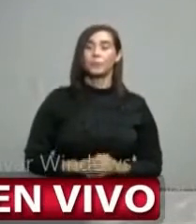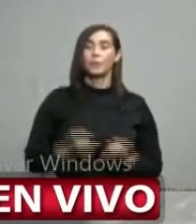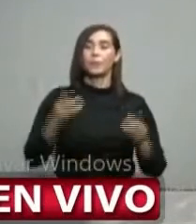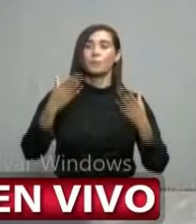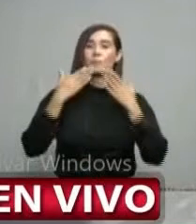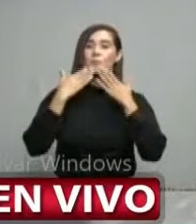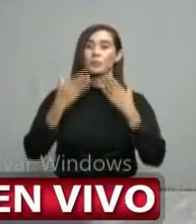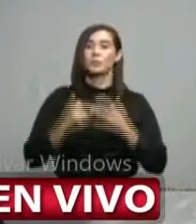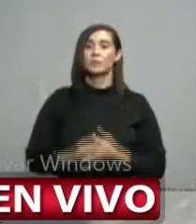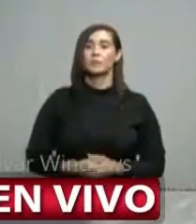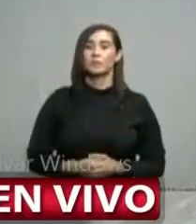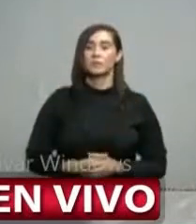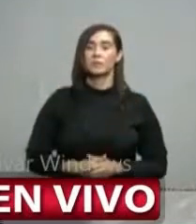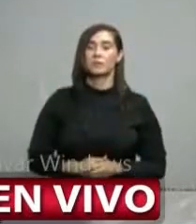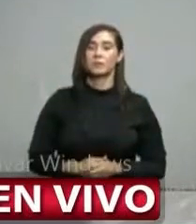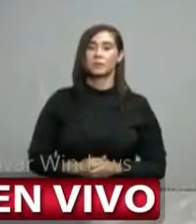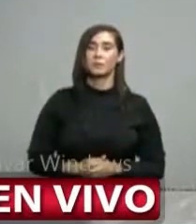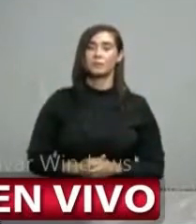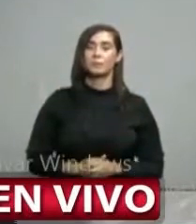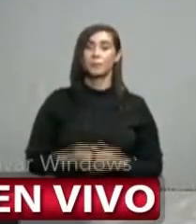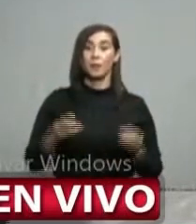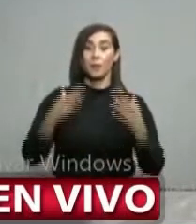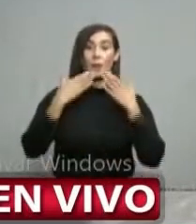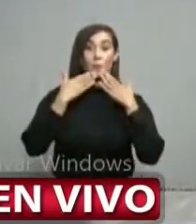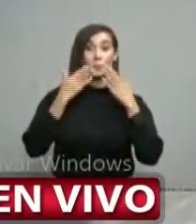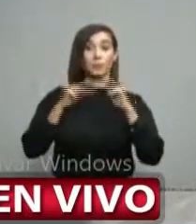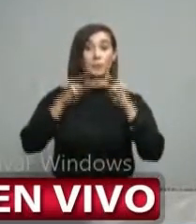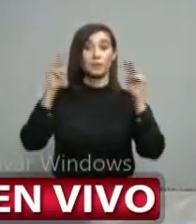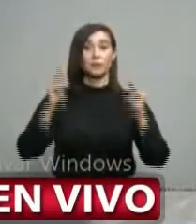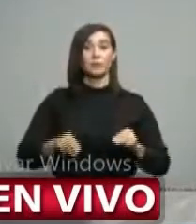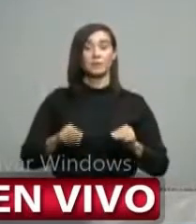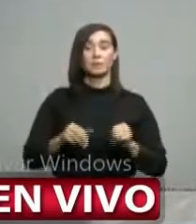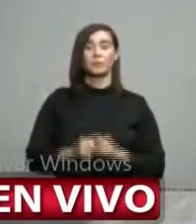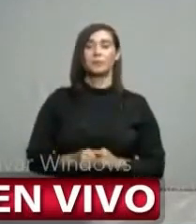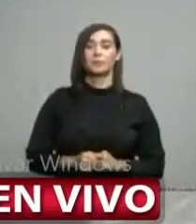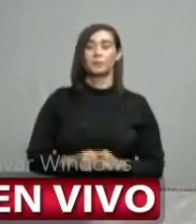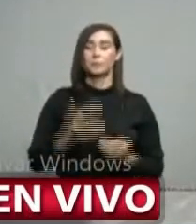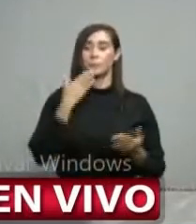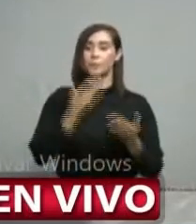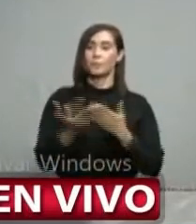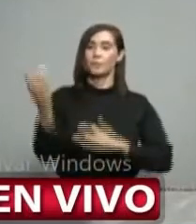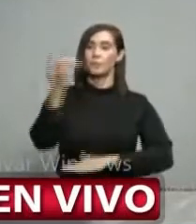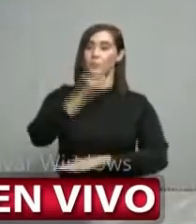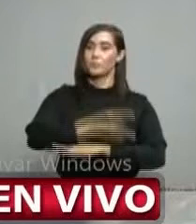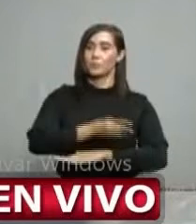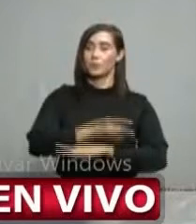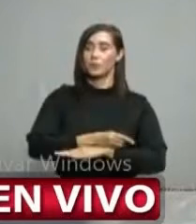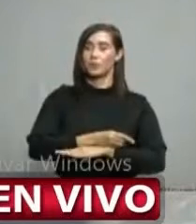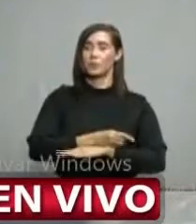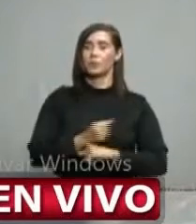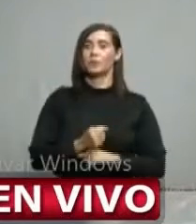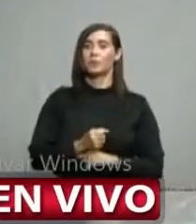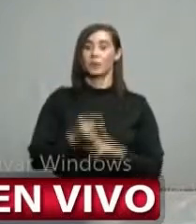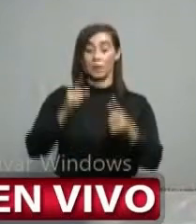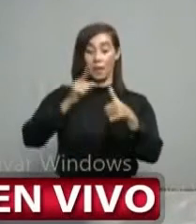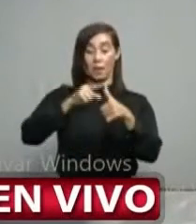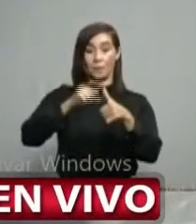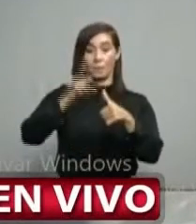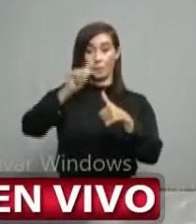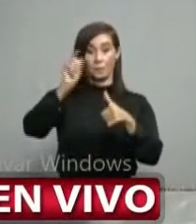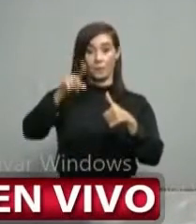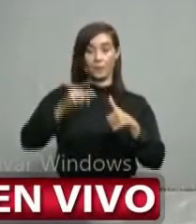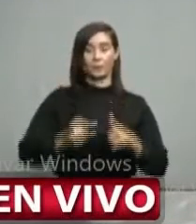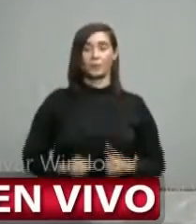Muchísimas gracias. Muchísimas gracias, Ministro Rafael Sánchez Cárdenas. Buenos días a usted y a todos los que nos acompañan. Comenzamos con